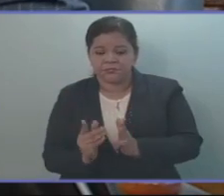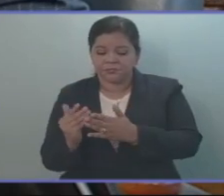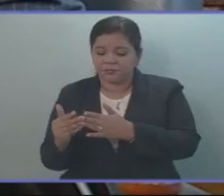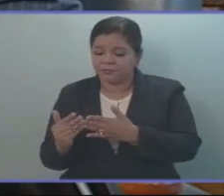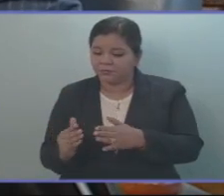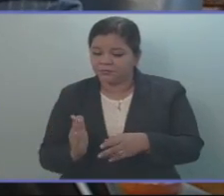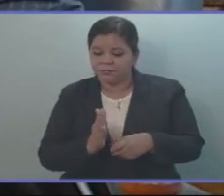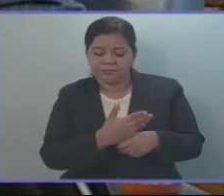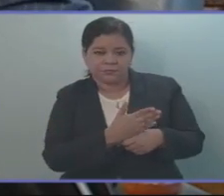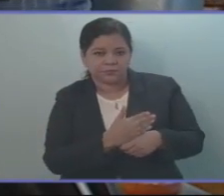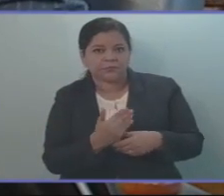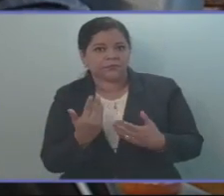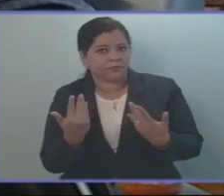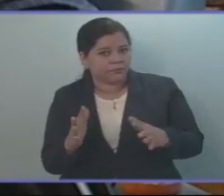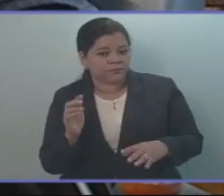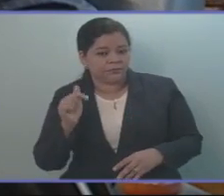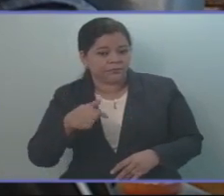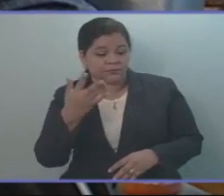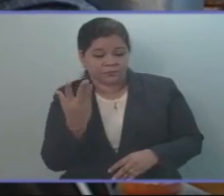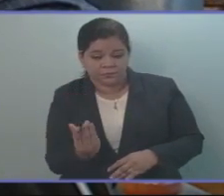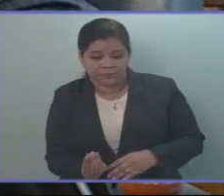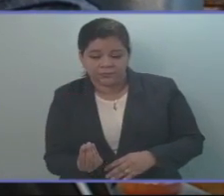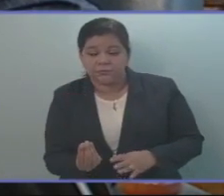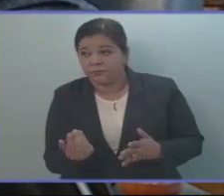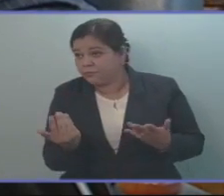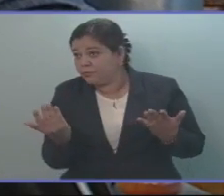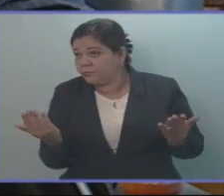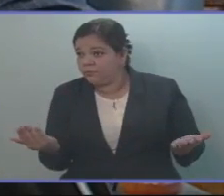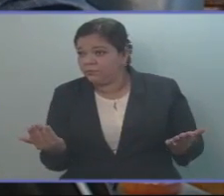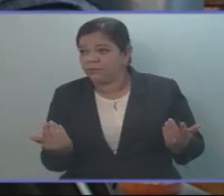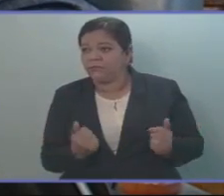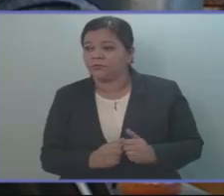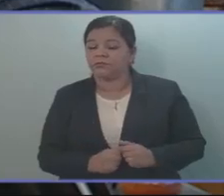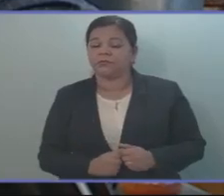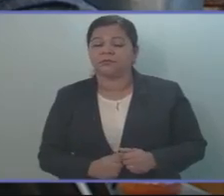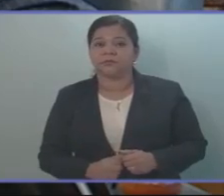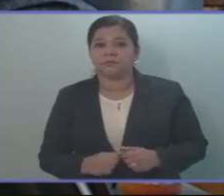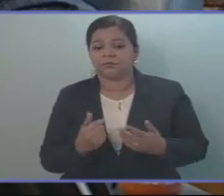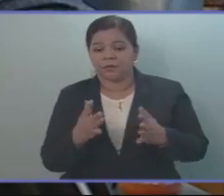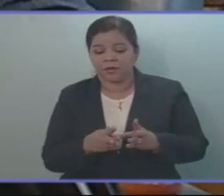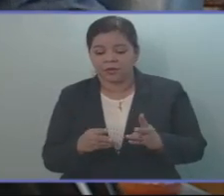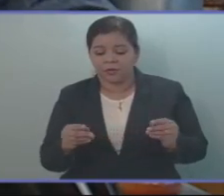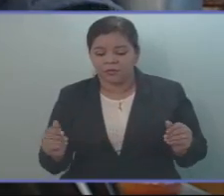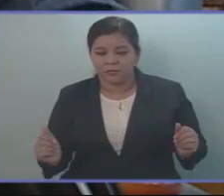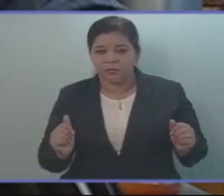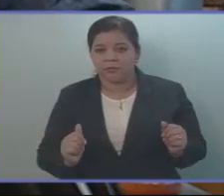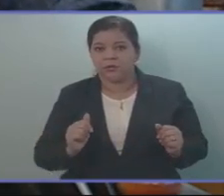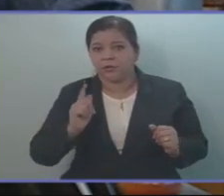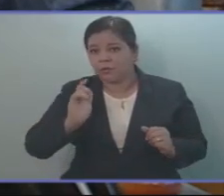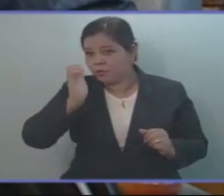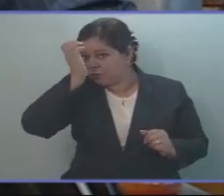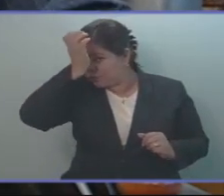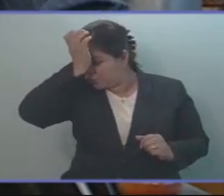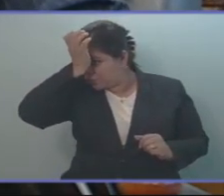que este día han reparado un error que se cometió